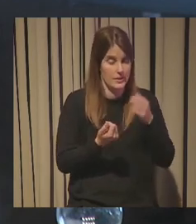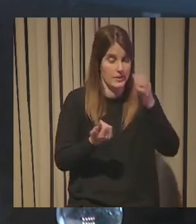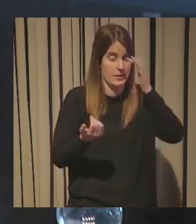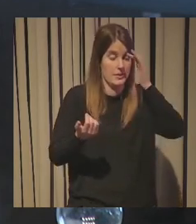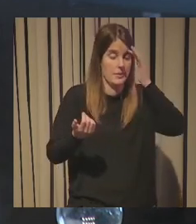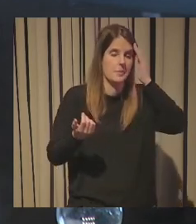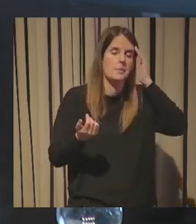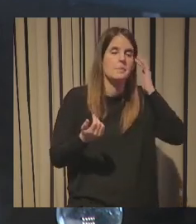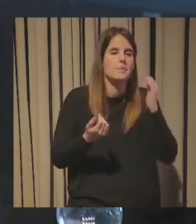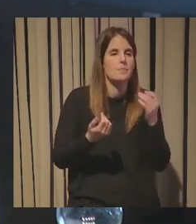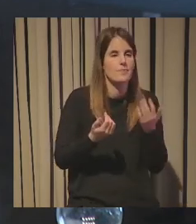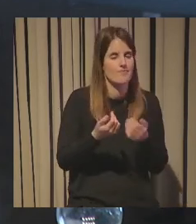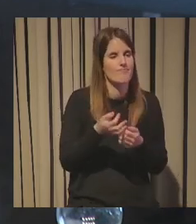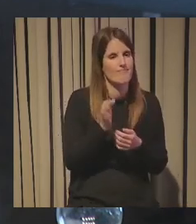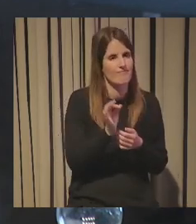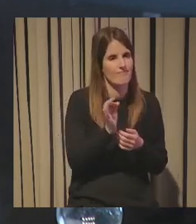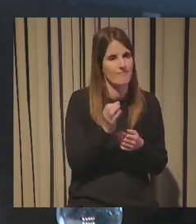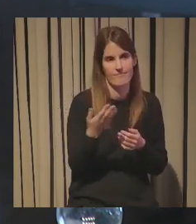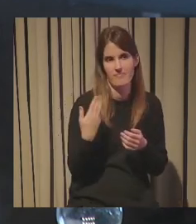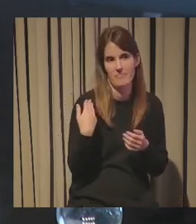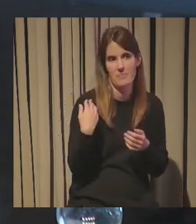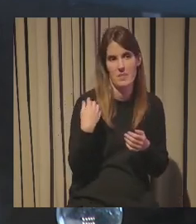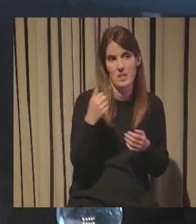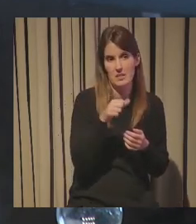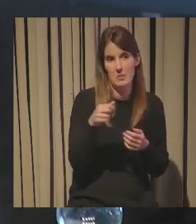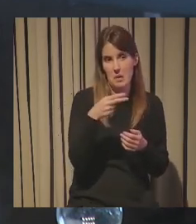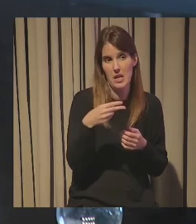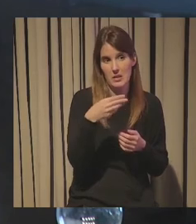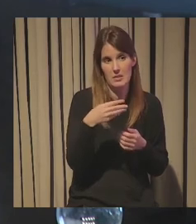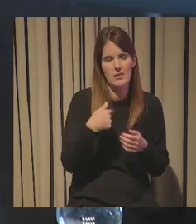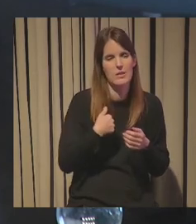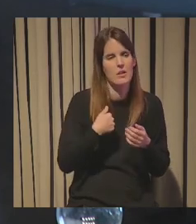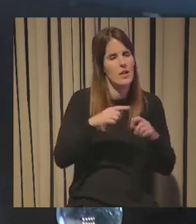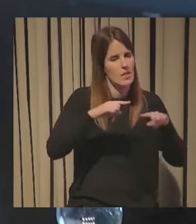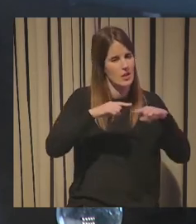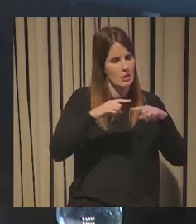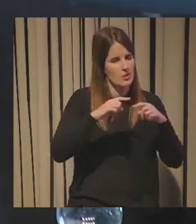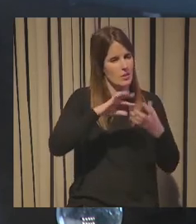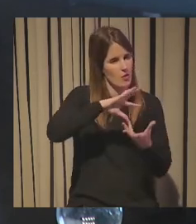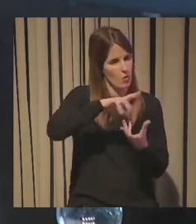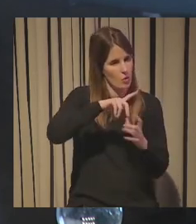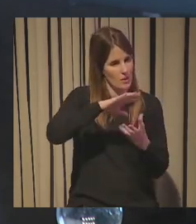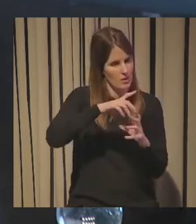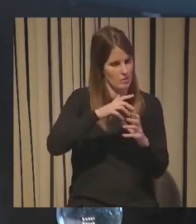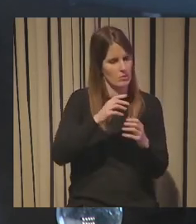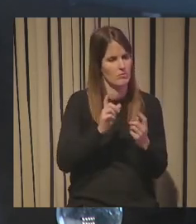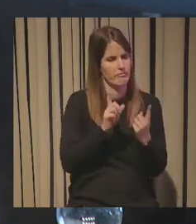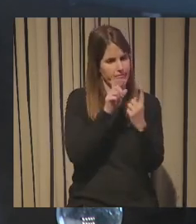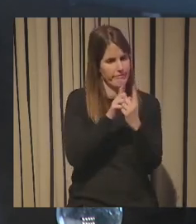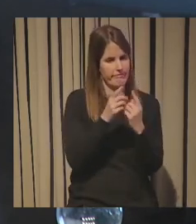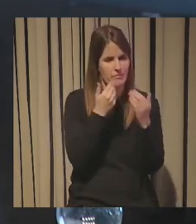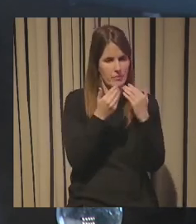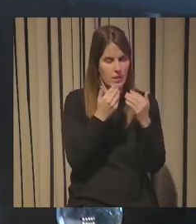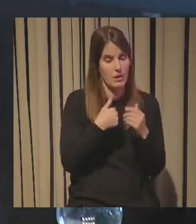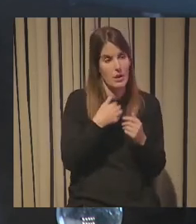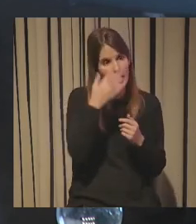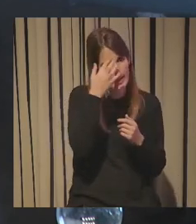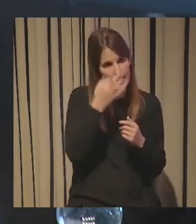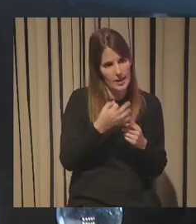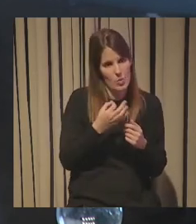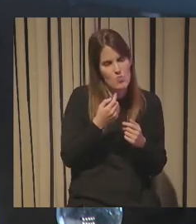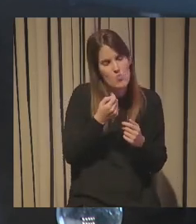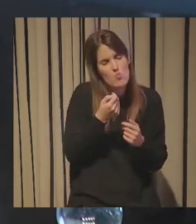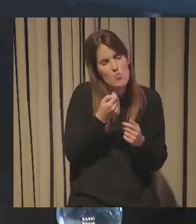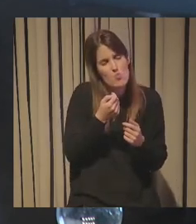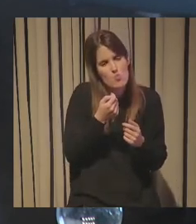también es verdad que hace unas semanas hablé con la directora de informativos y le dije que creo que estaría bien hacer un